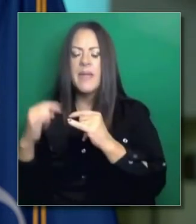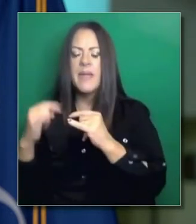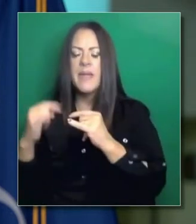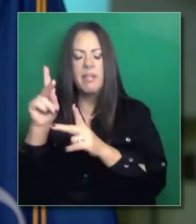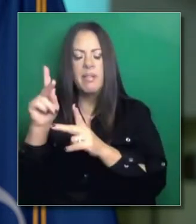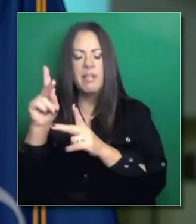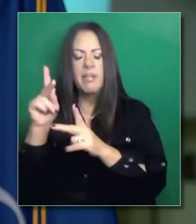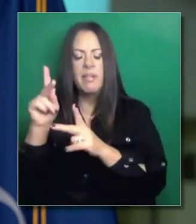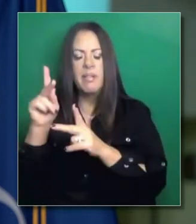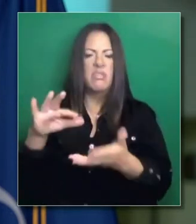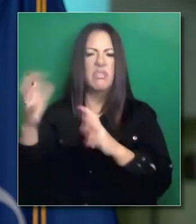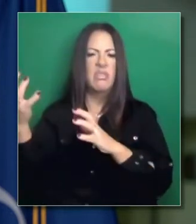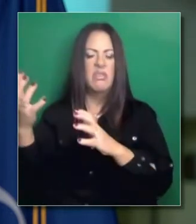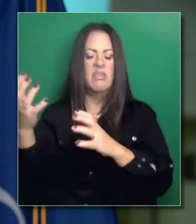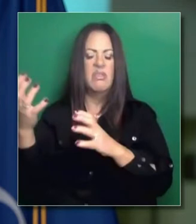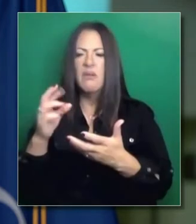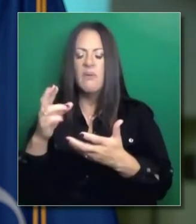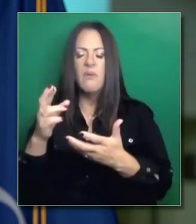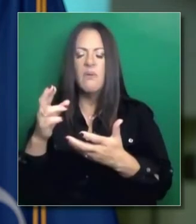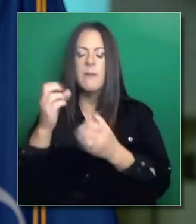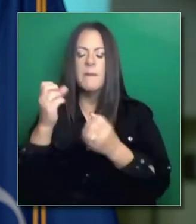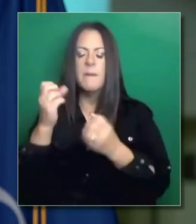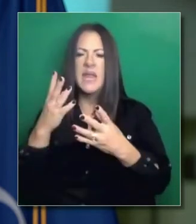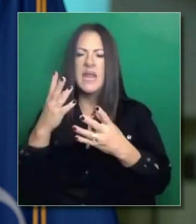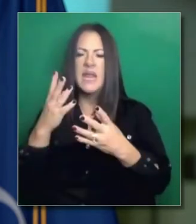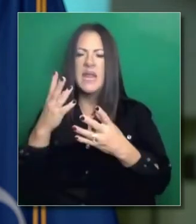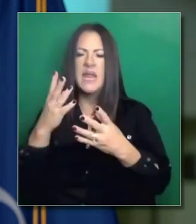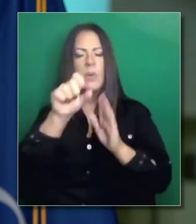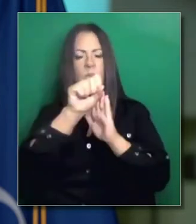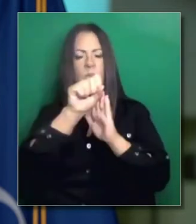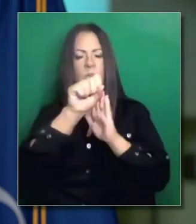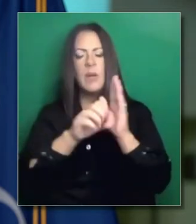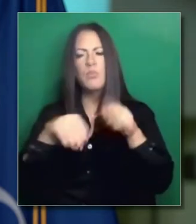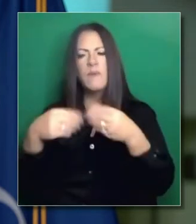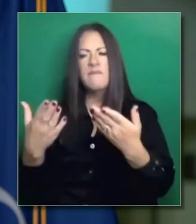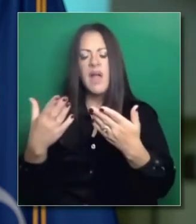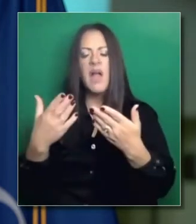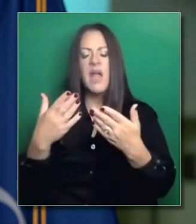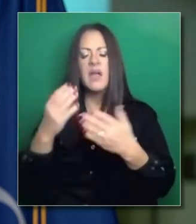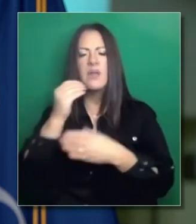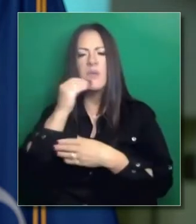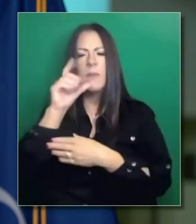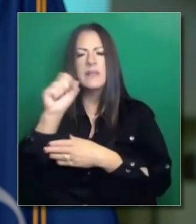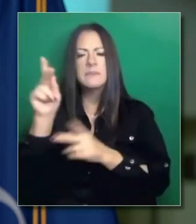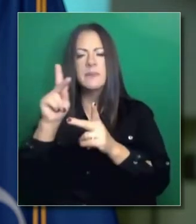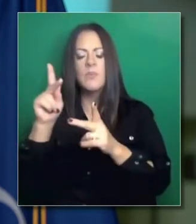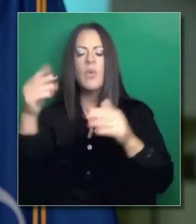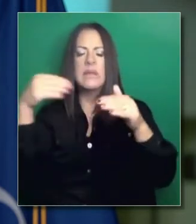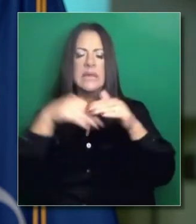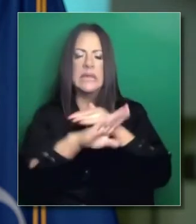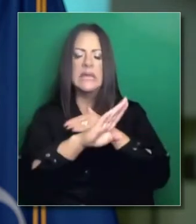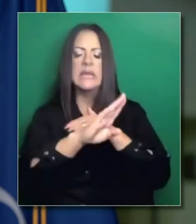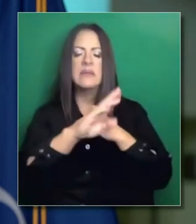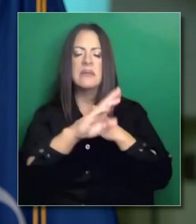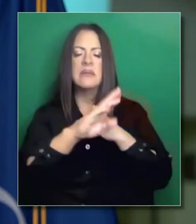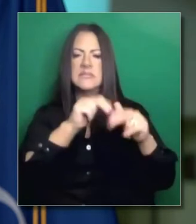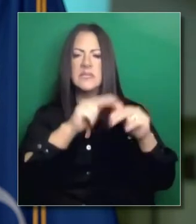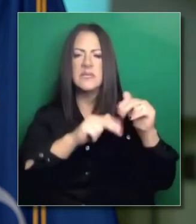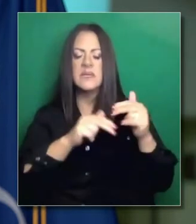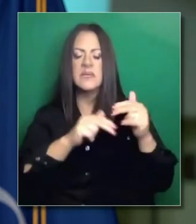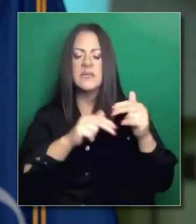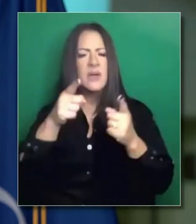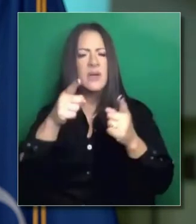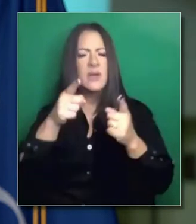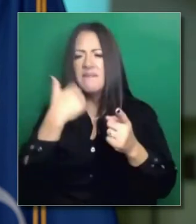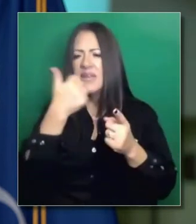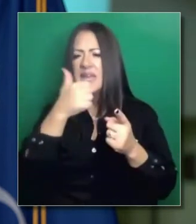refugios, en todas estas instalaciones que acogen a los desamparados.